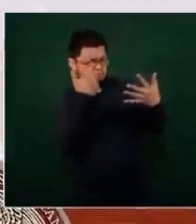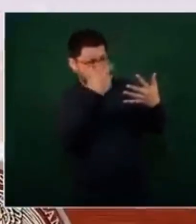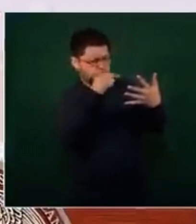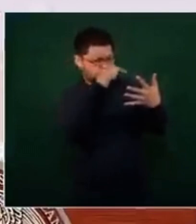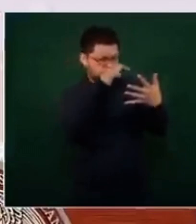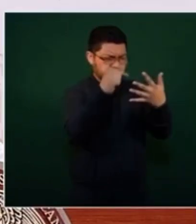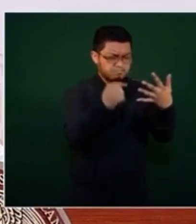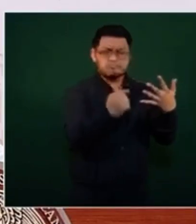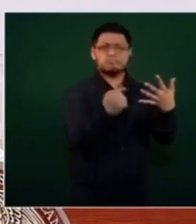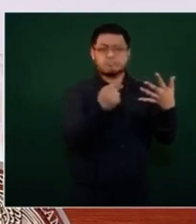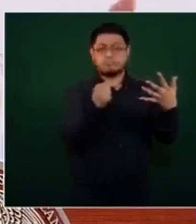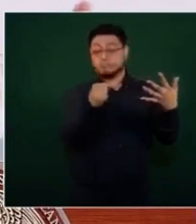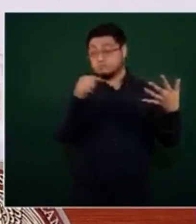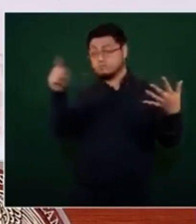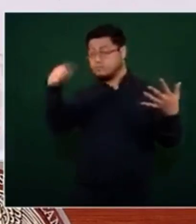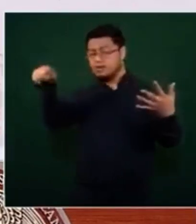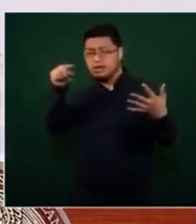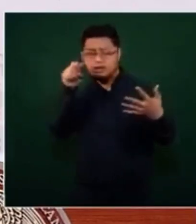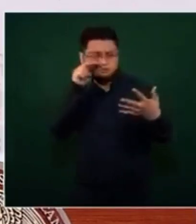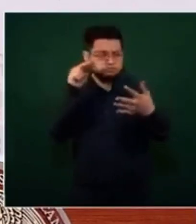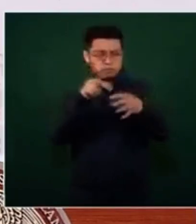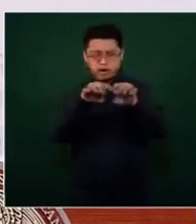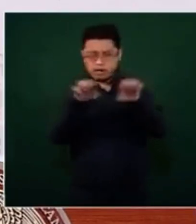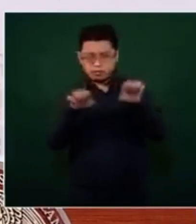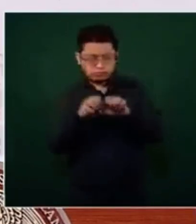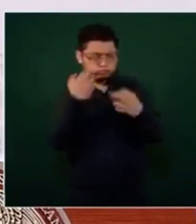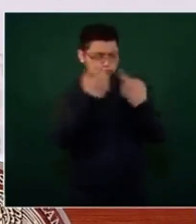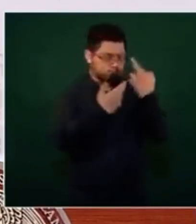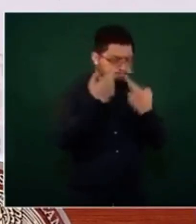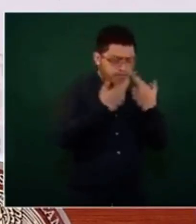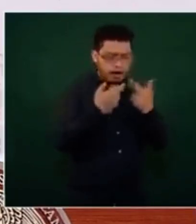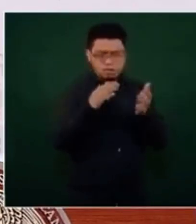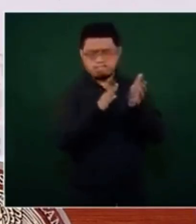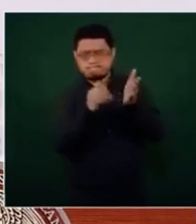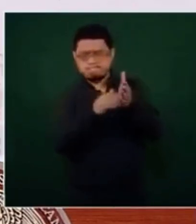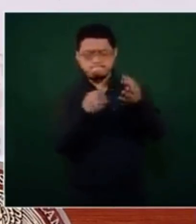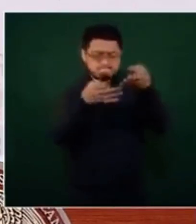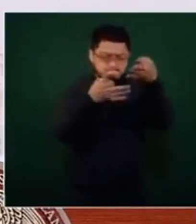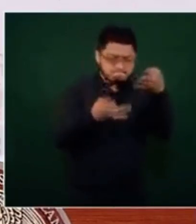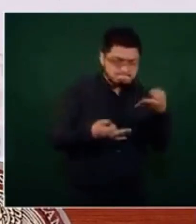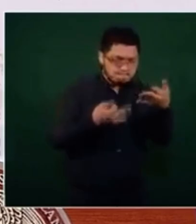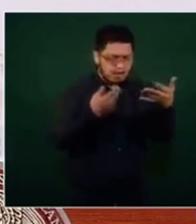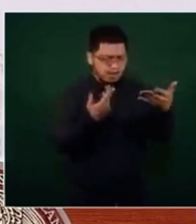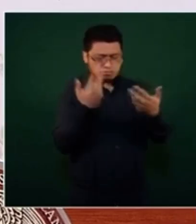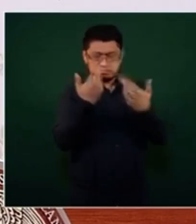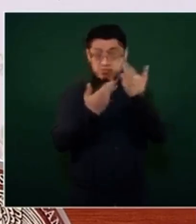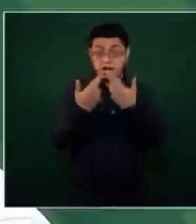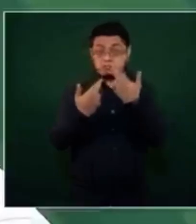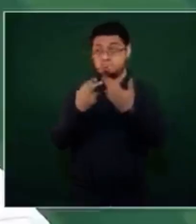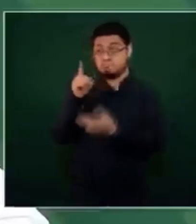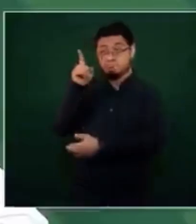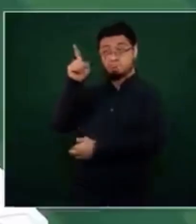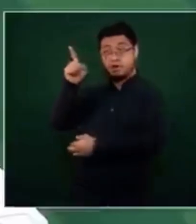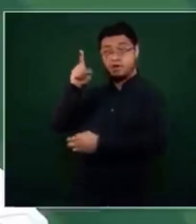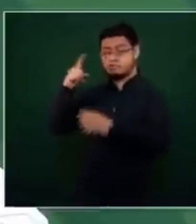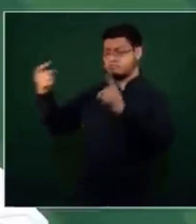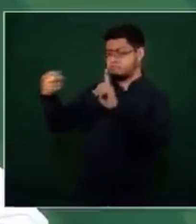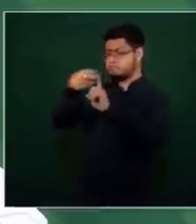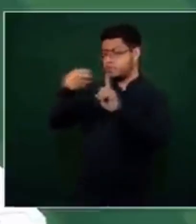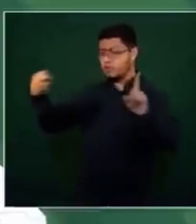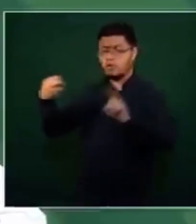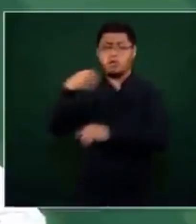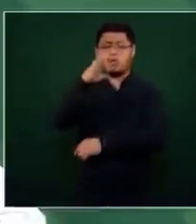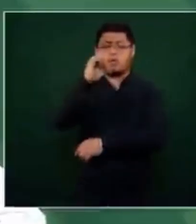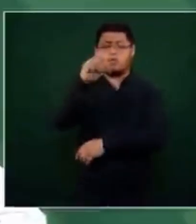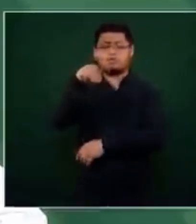científica en términos, en tiempo real, con los documentos técnicos que recomiendan organismos internacionales de salud, como la Organización